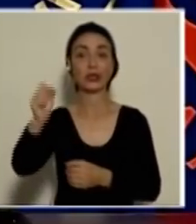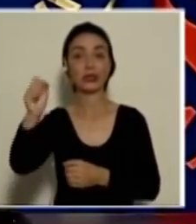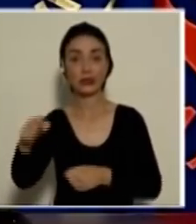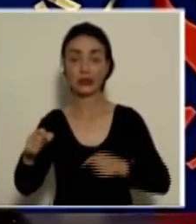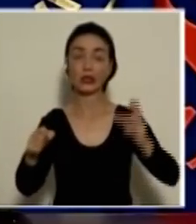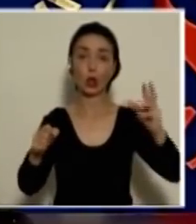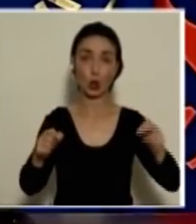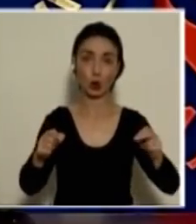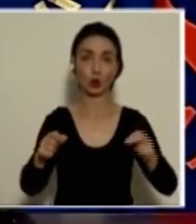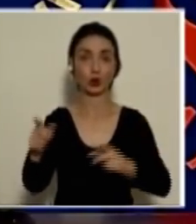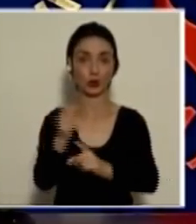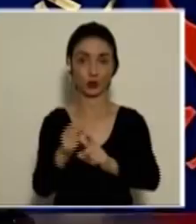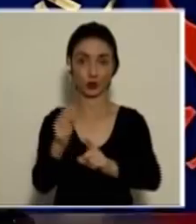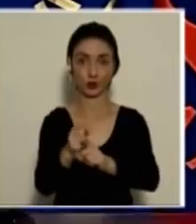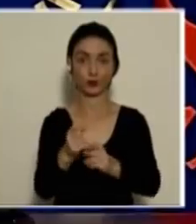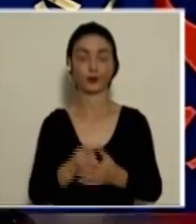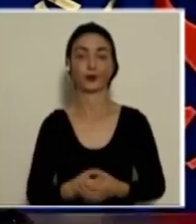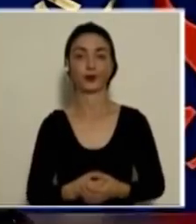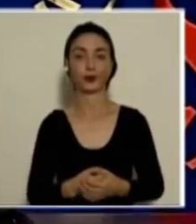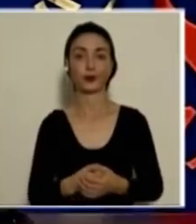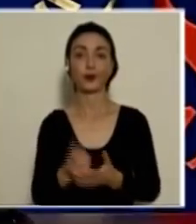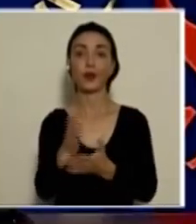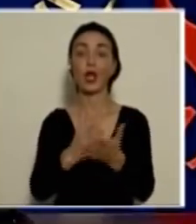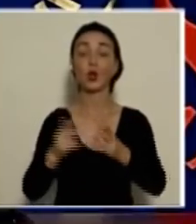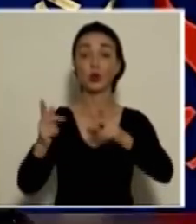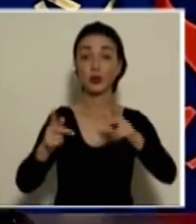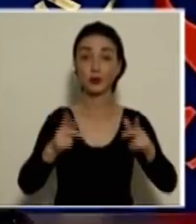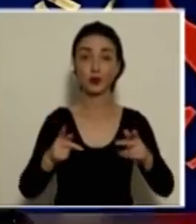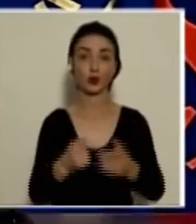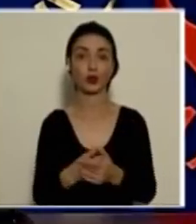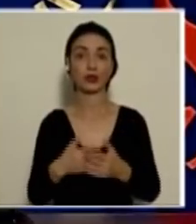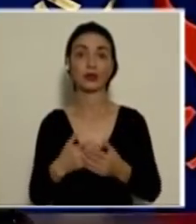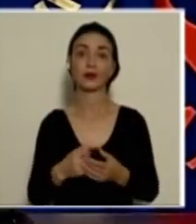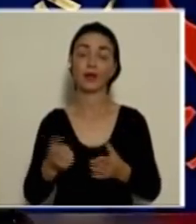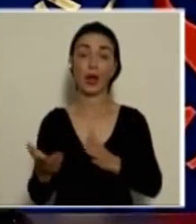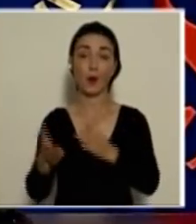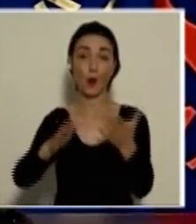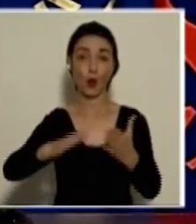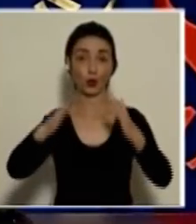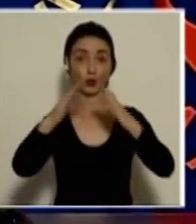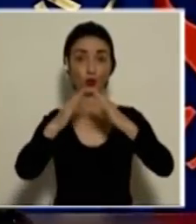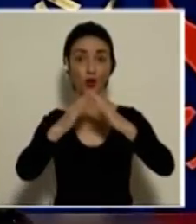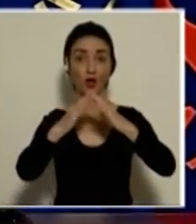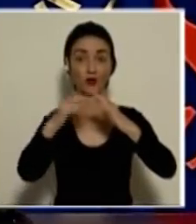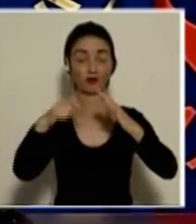en esas condiciones. Hay muchas personas… o algunas personas de ellos, pues, han fallecido en la casa.